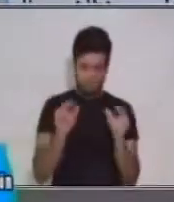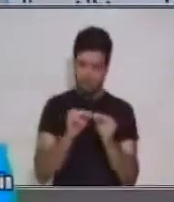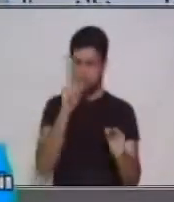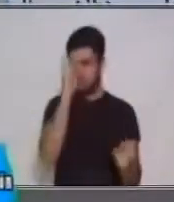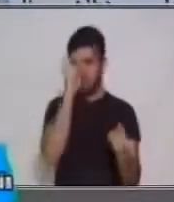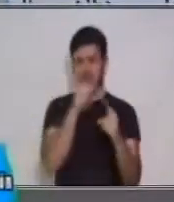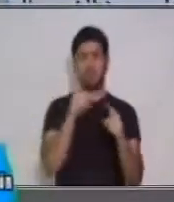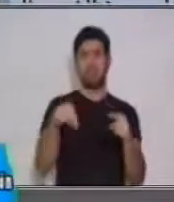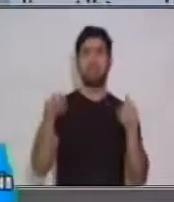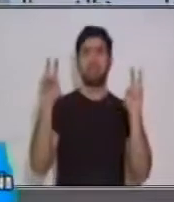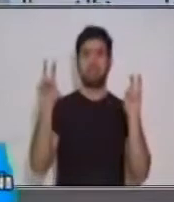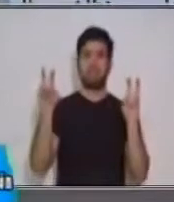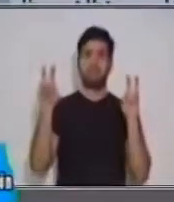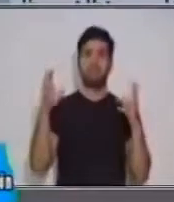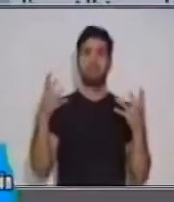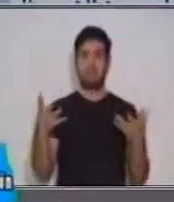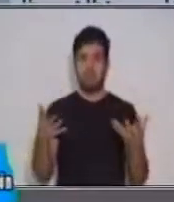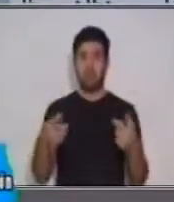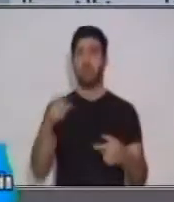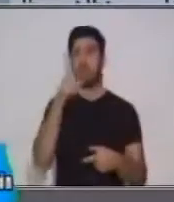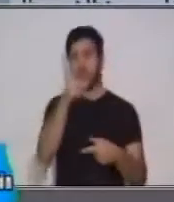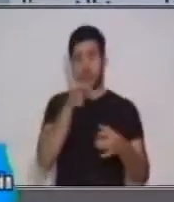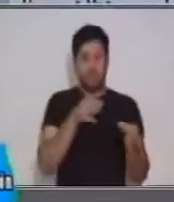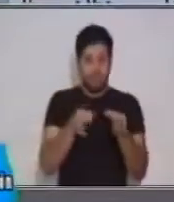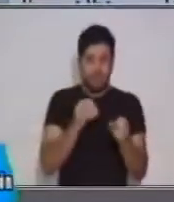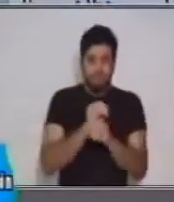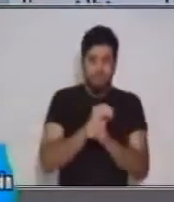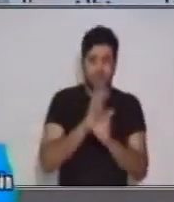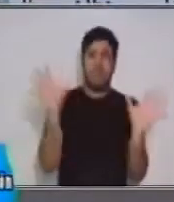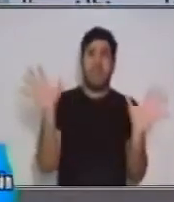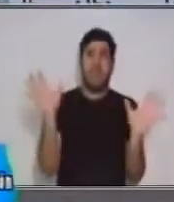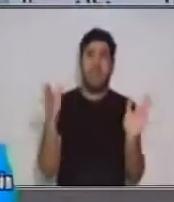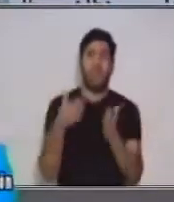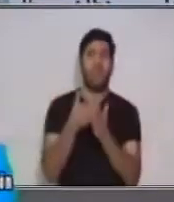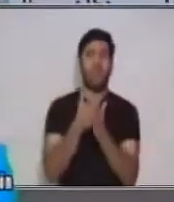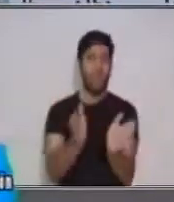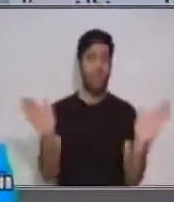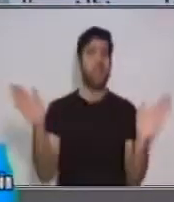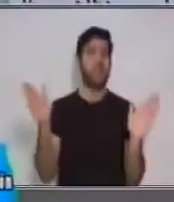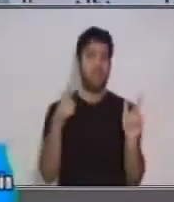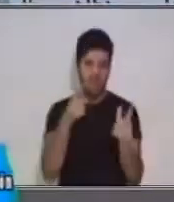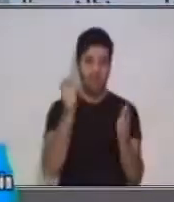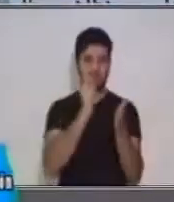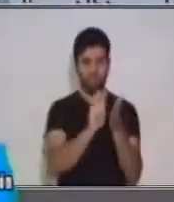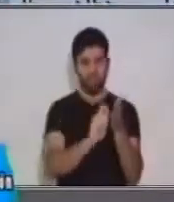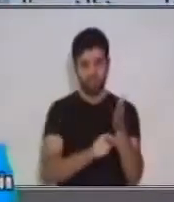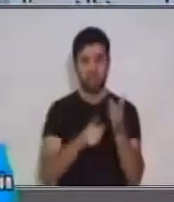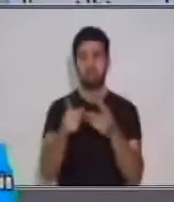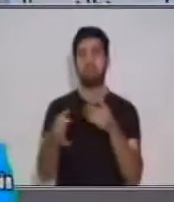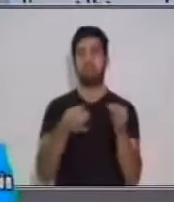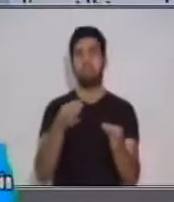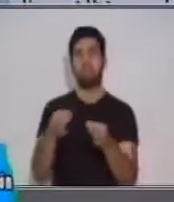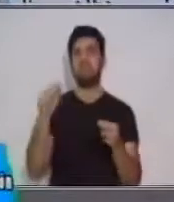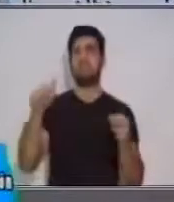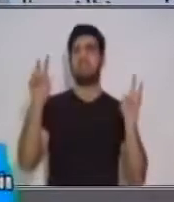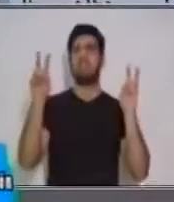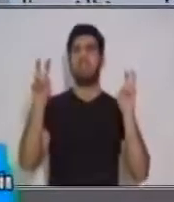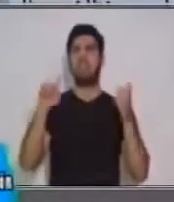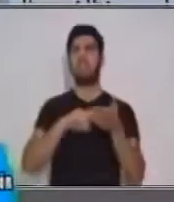del tema tratar. Vas a describir, después de esa anécdota o de esa pregunta, vas a describir